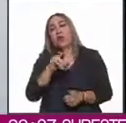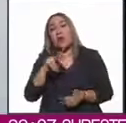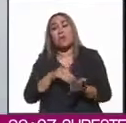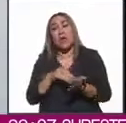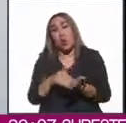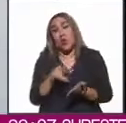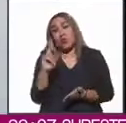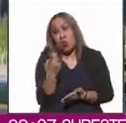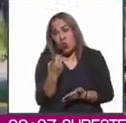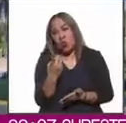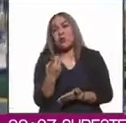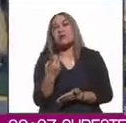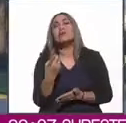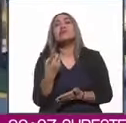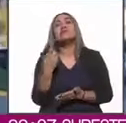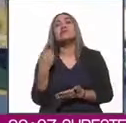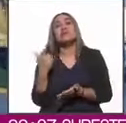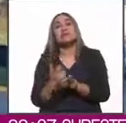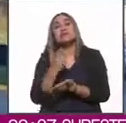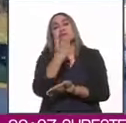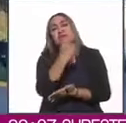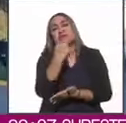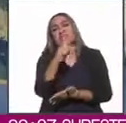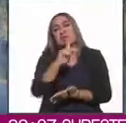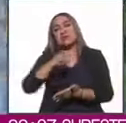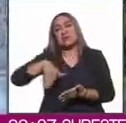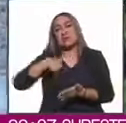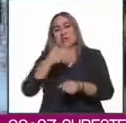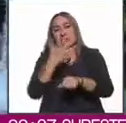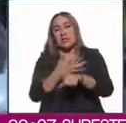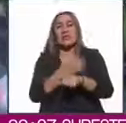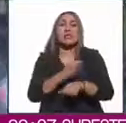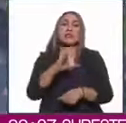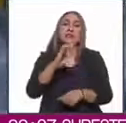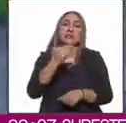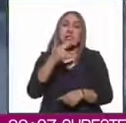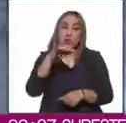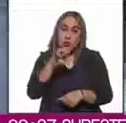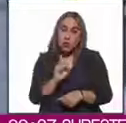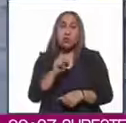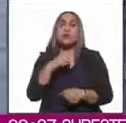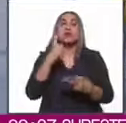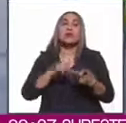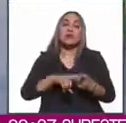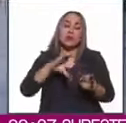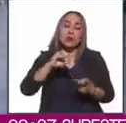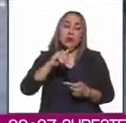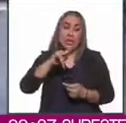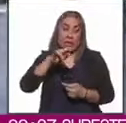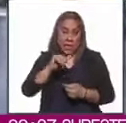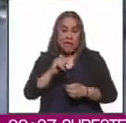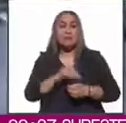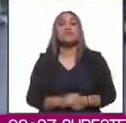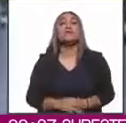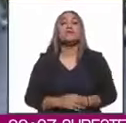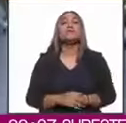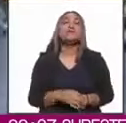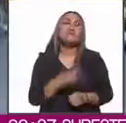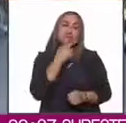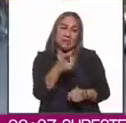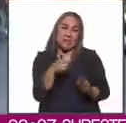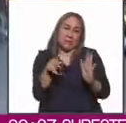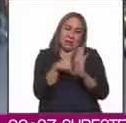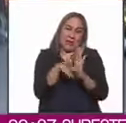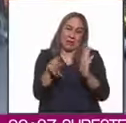dólares a los fondos de inversión estadounidenses Serious Capital Partners y Contrarian Capital Management. De acuerdo con el diario